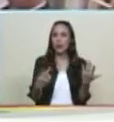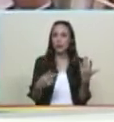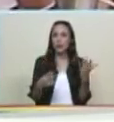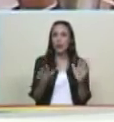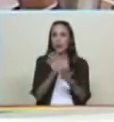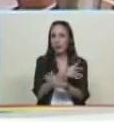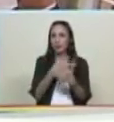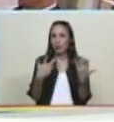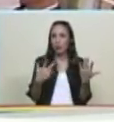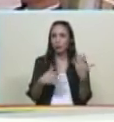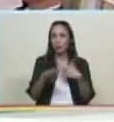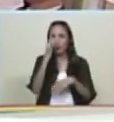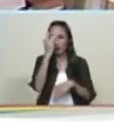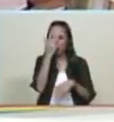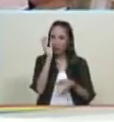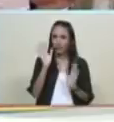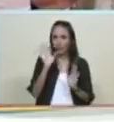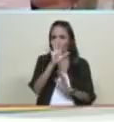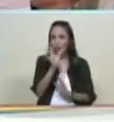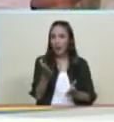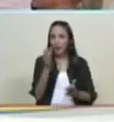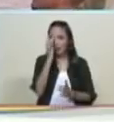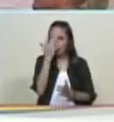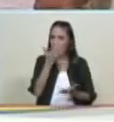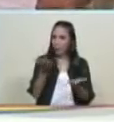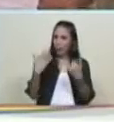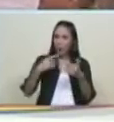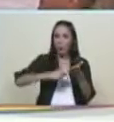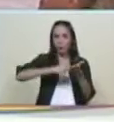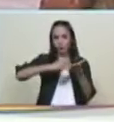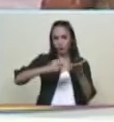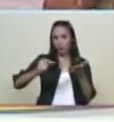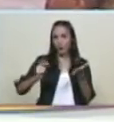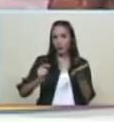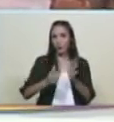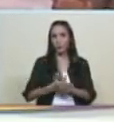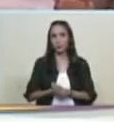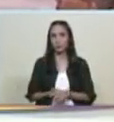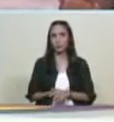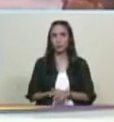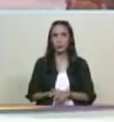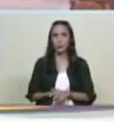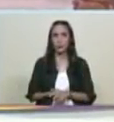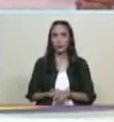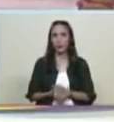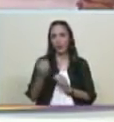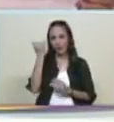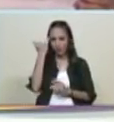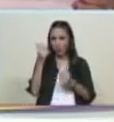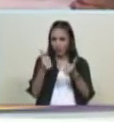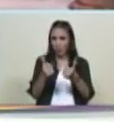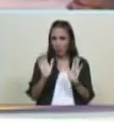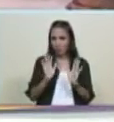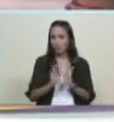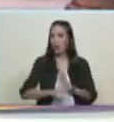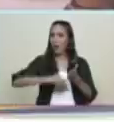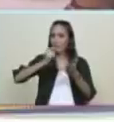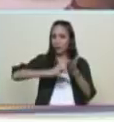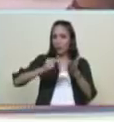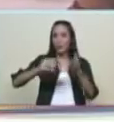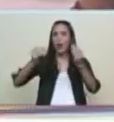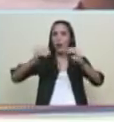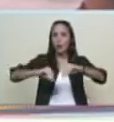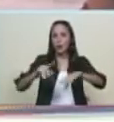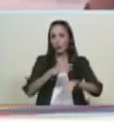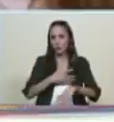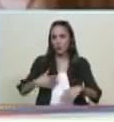febrero vamos que el pueblo salga a firmar el acuerdo ¿te parece Cecilia? excelente yo le hago un